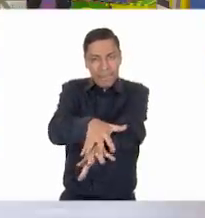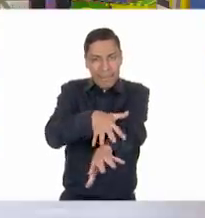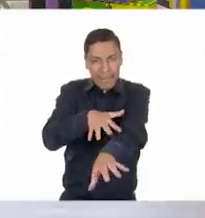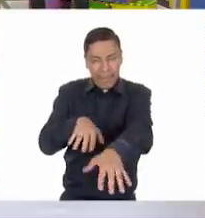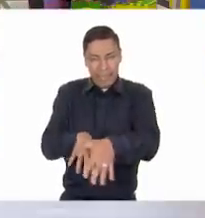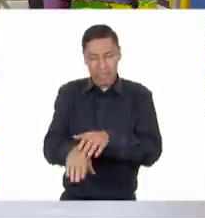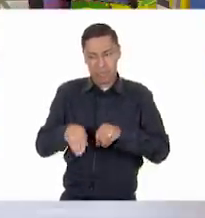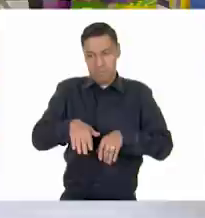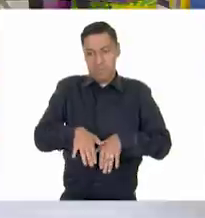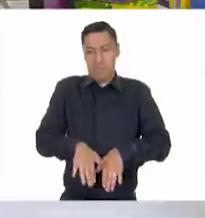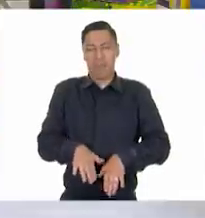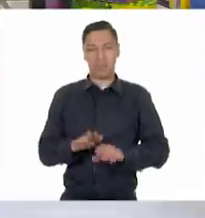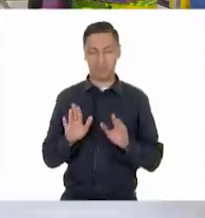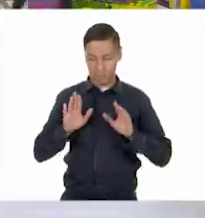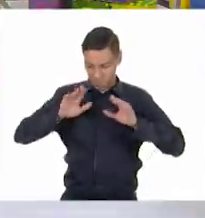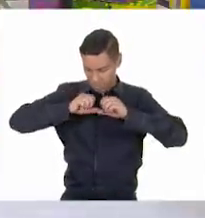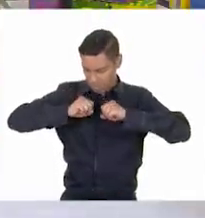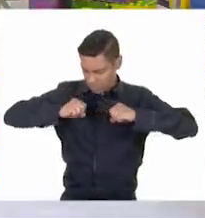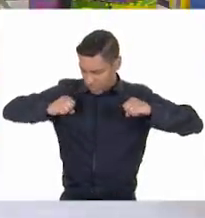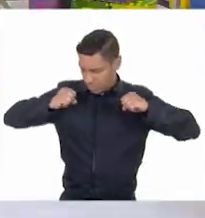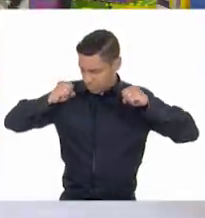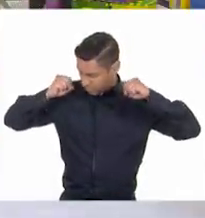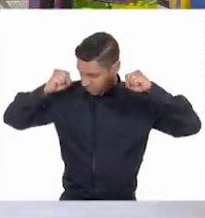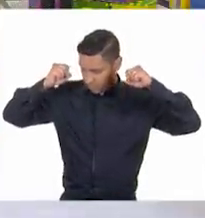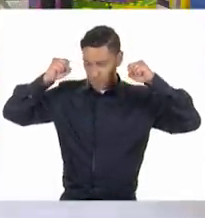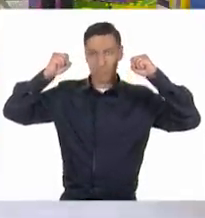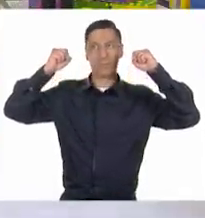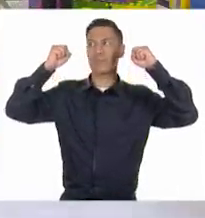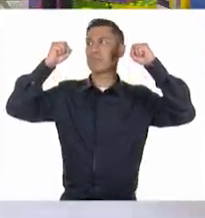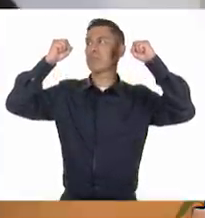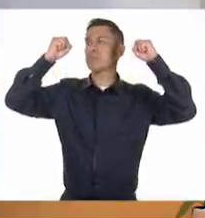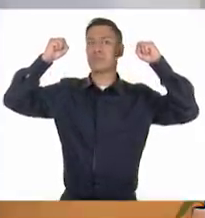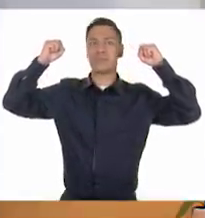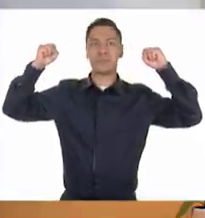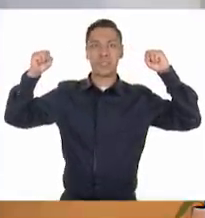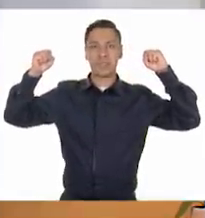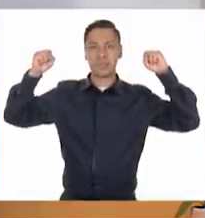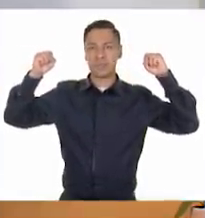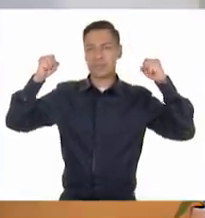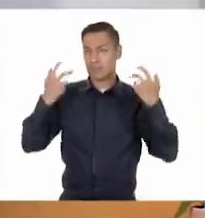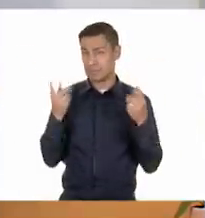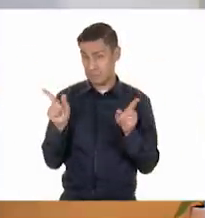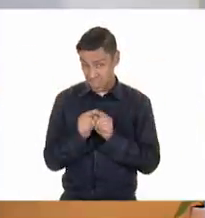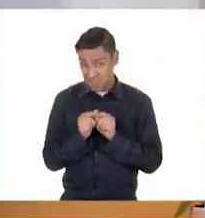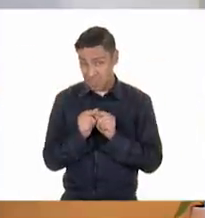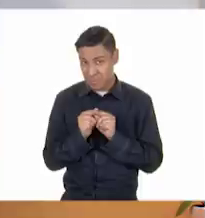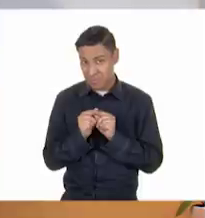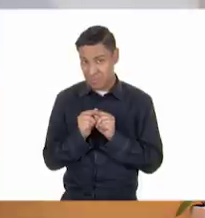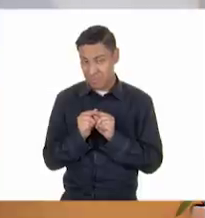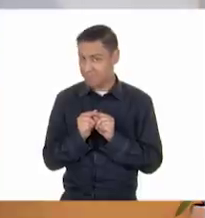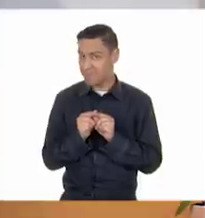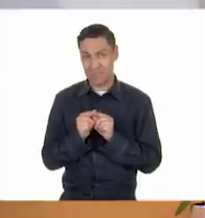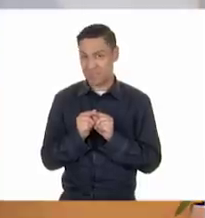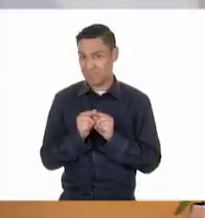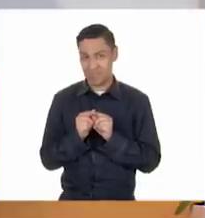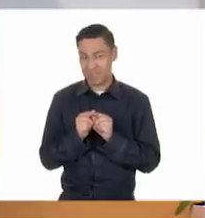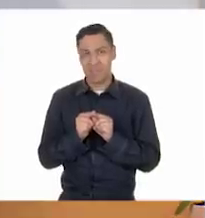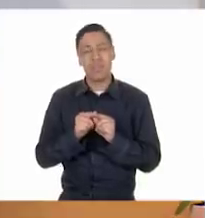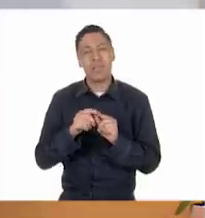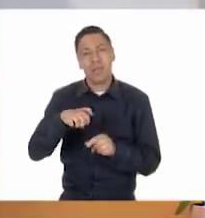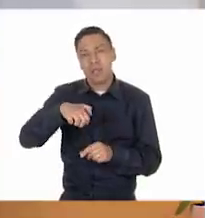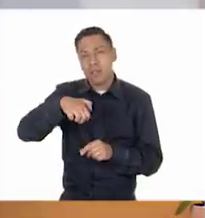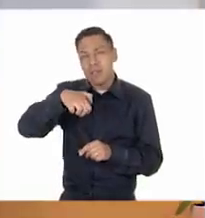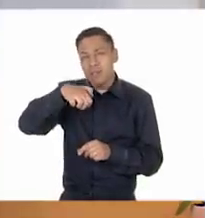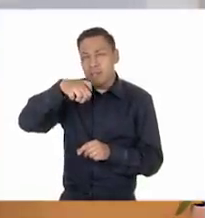y en las piernas y en los brazos, sino dijo algo muy importante, que llega una edad en la que dejamos de